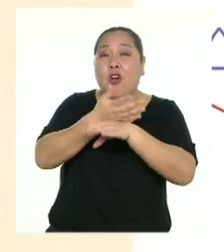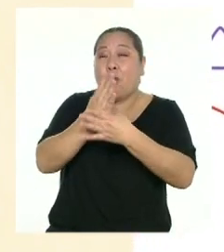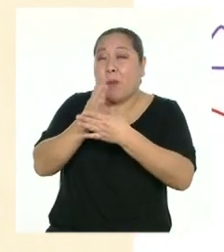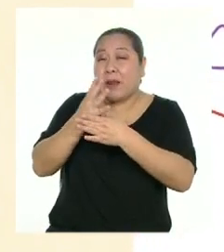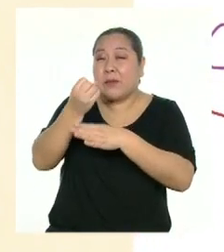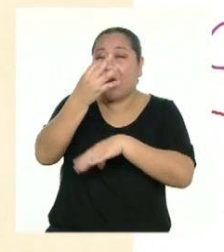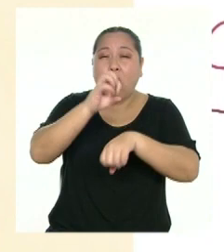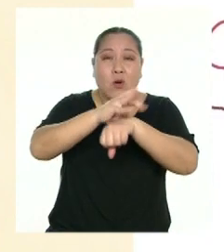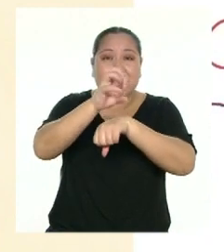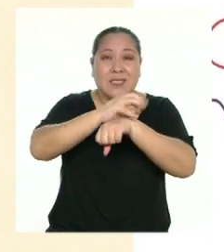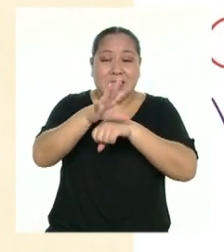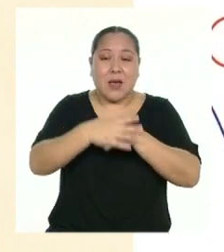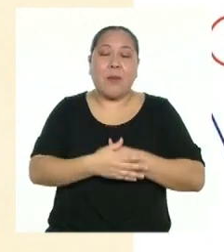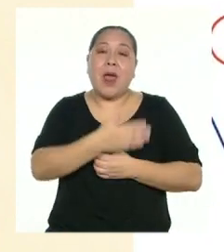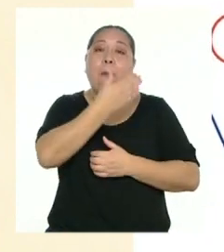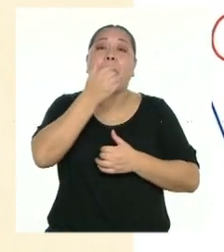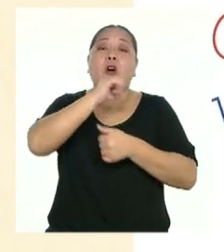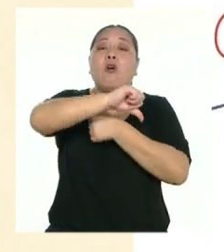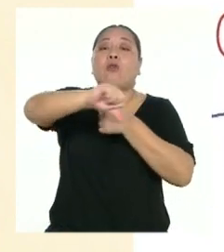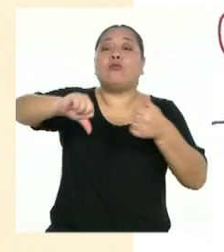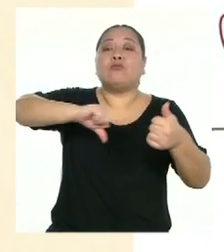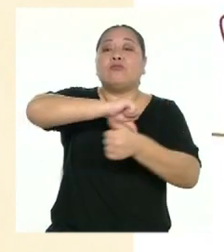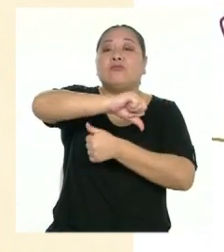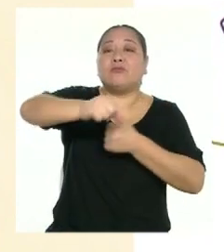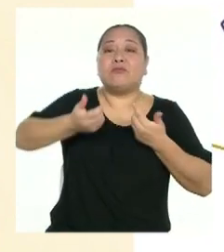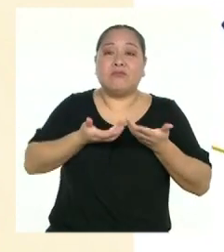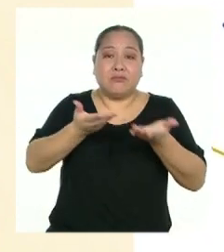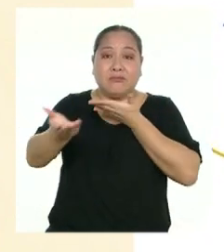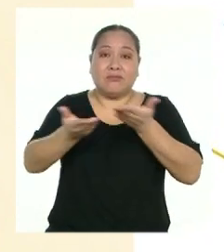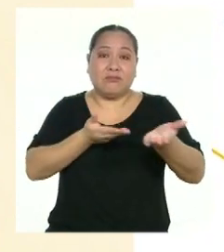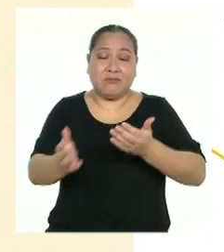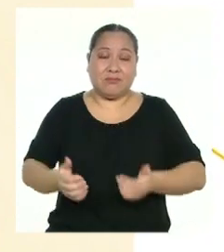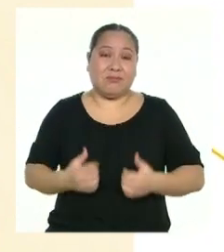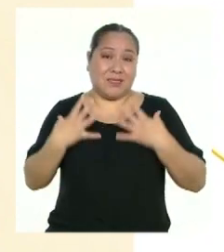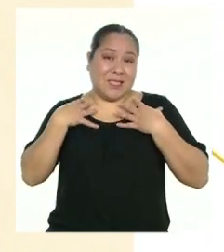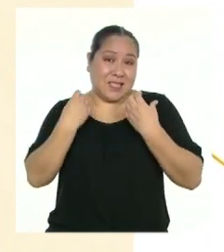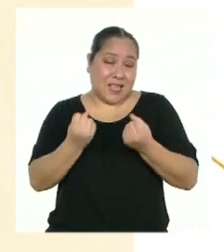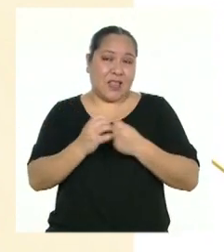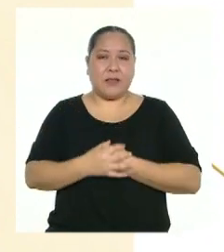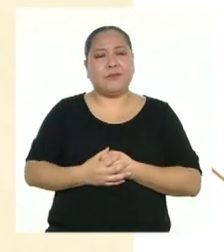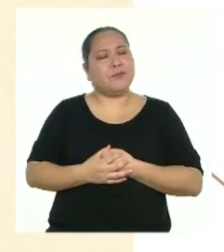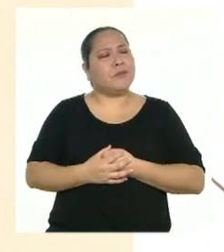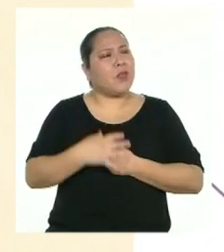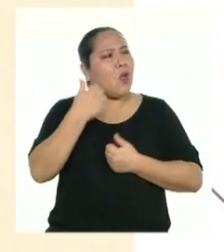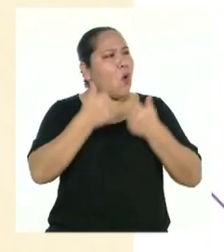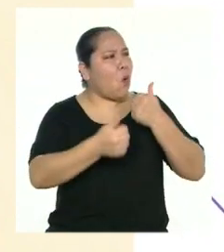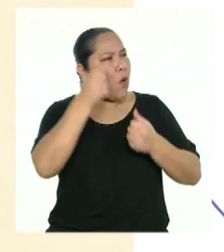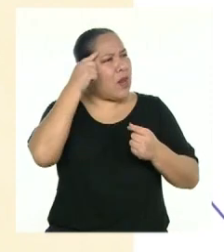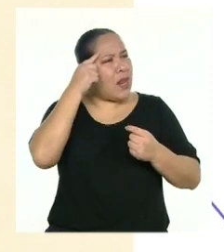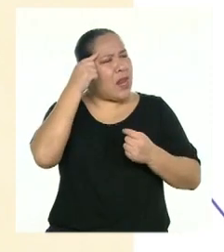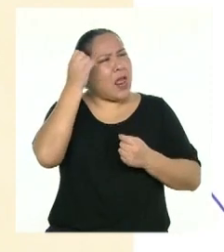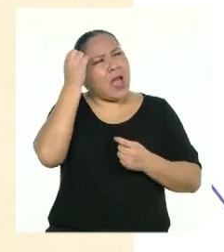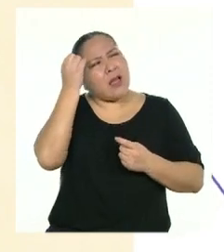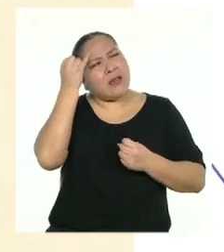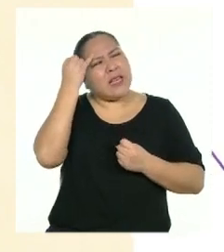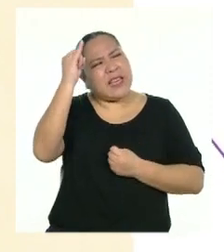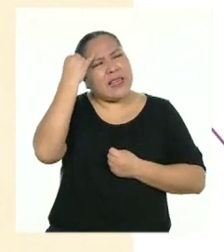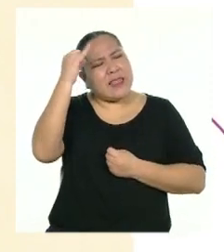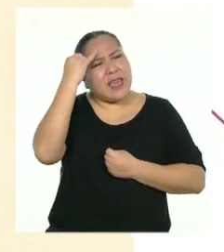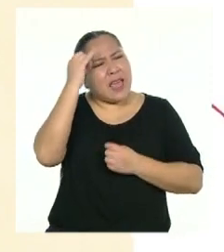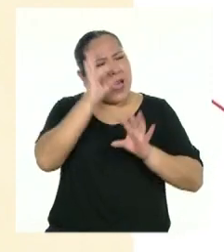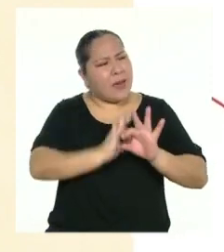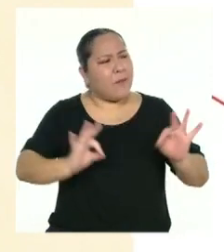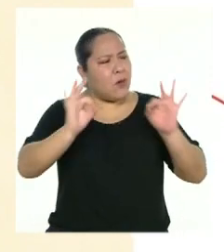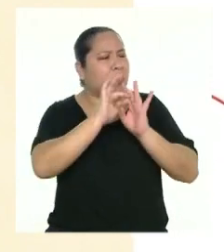un ambiente más armonioso y generar una convivencia saludable. ¿Cuál es la idea central de esta introducción?